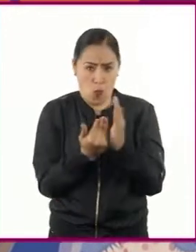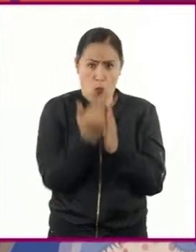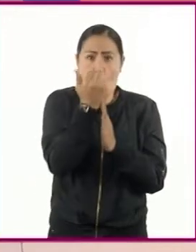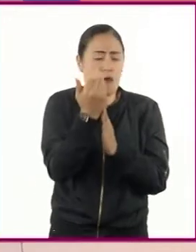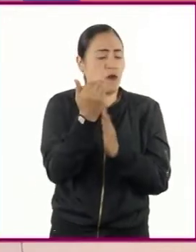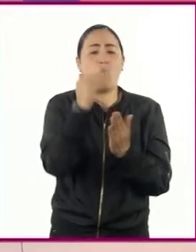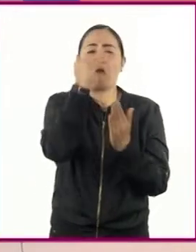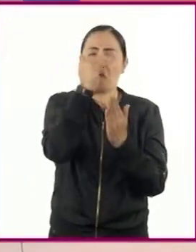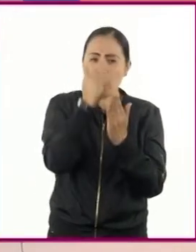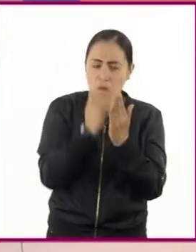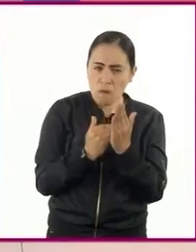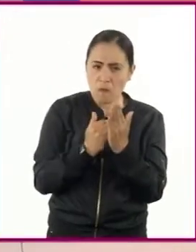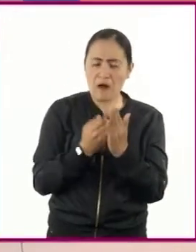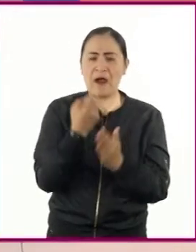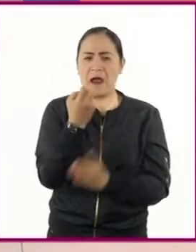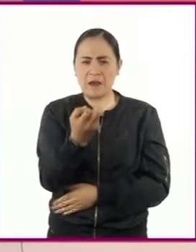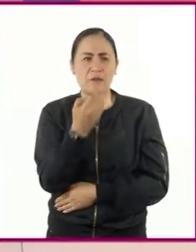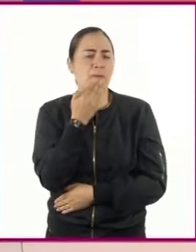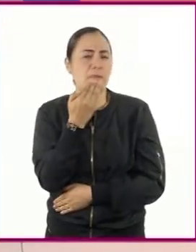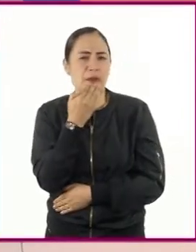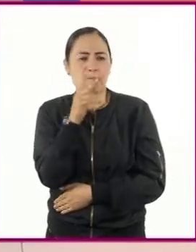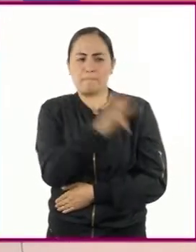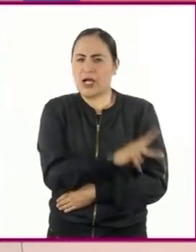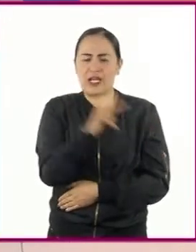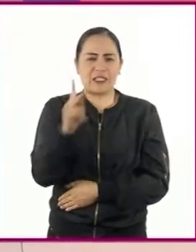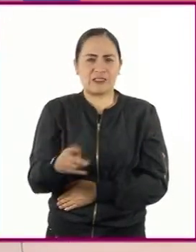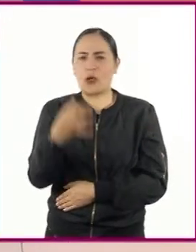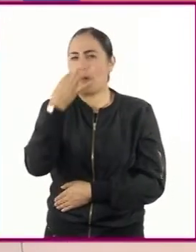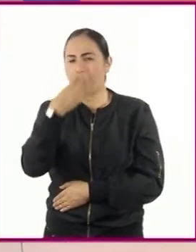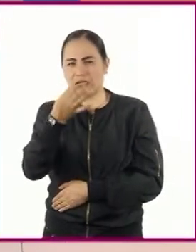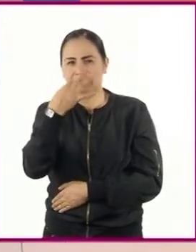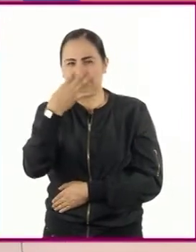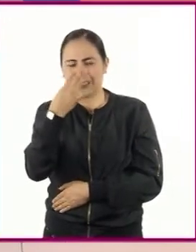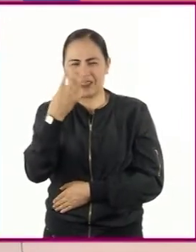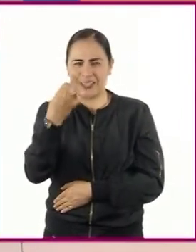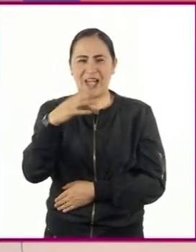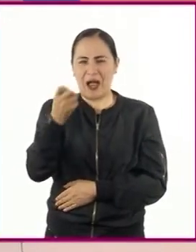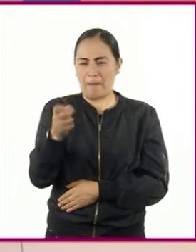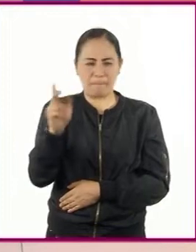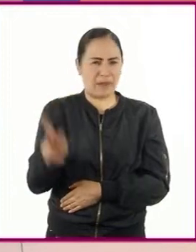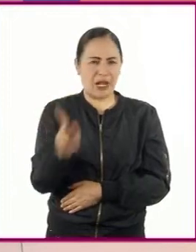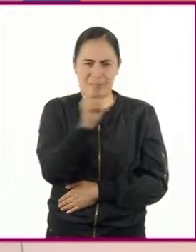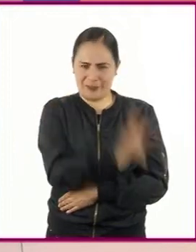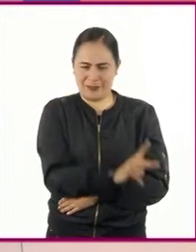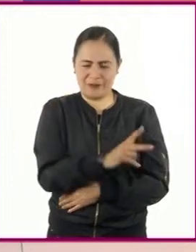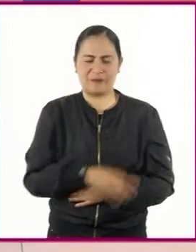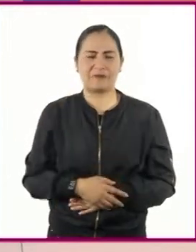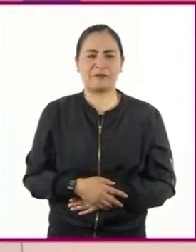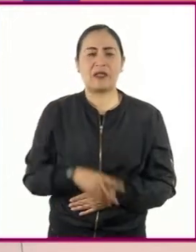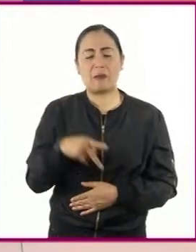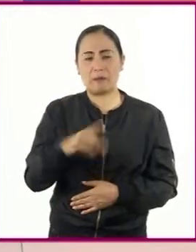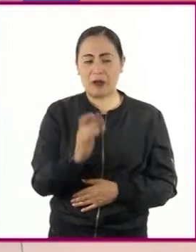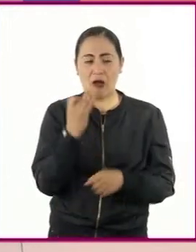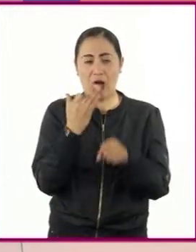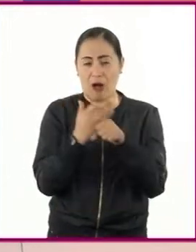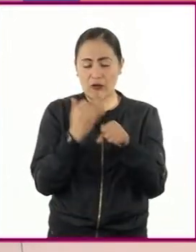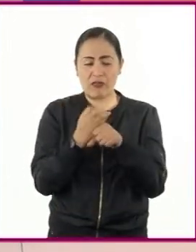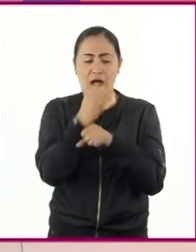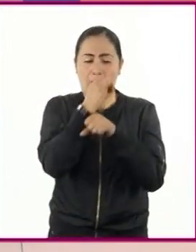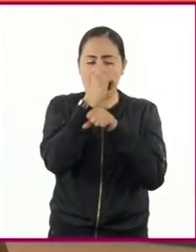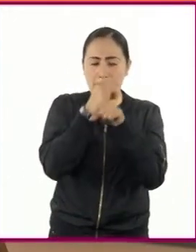es efectivo e inocuo, como los fármacos que están disponibles para tratar esta enfermedad. Aunque todavía se encuentra en una etapa de